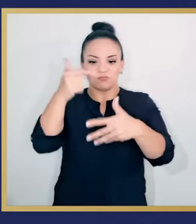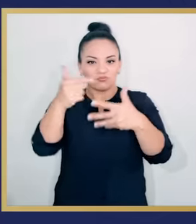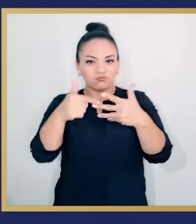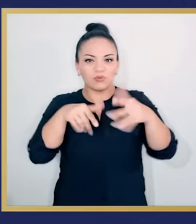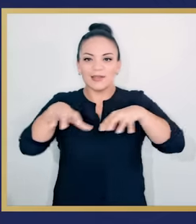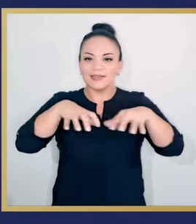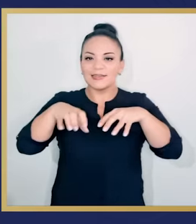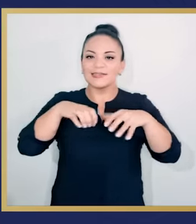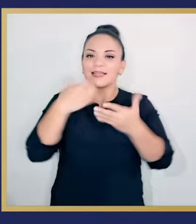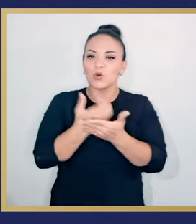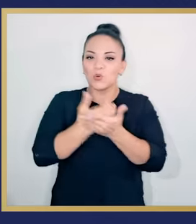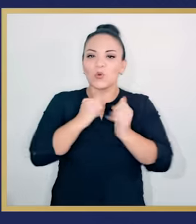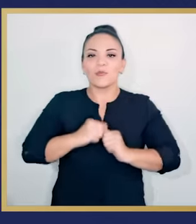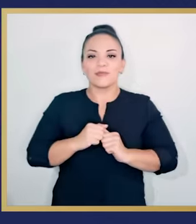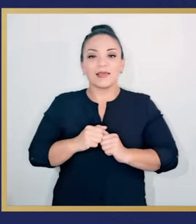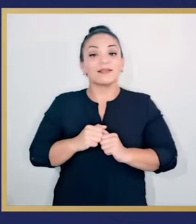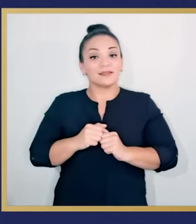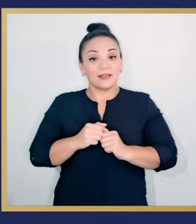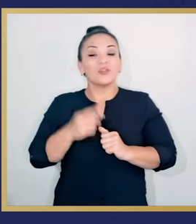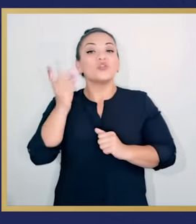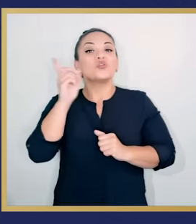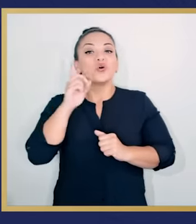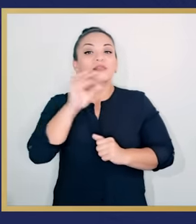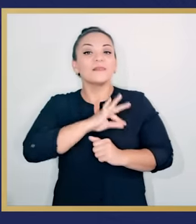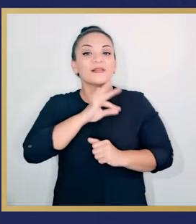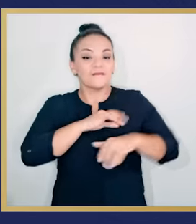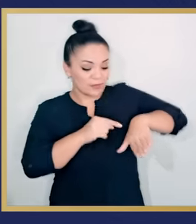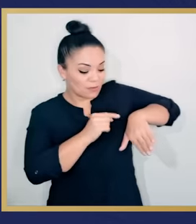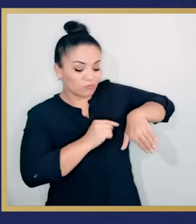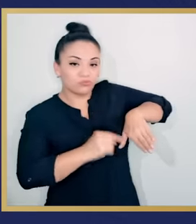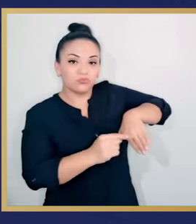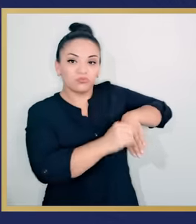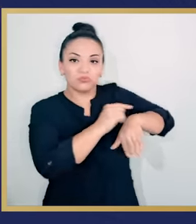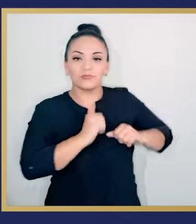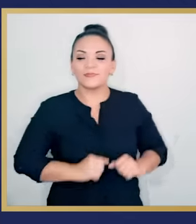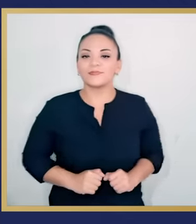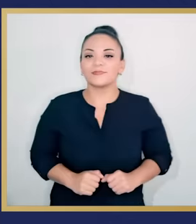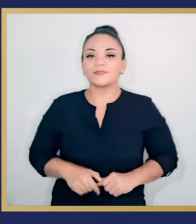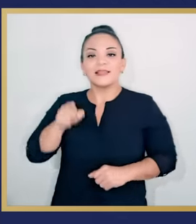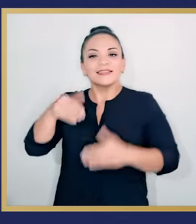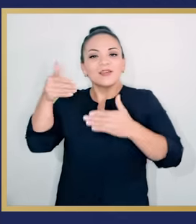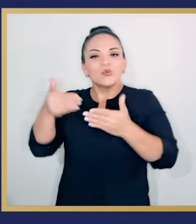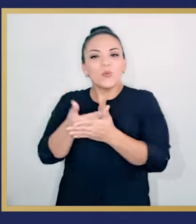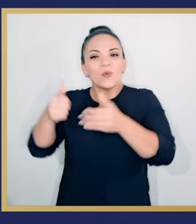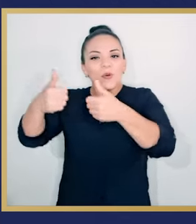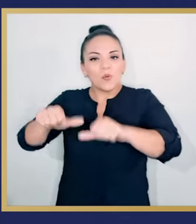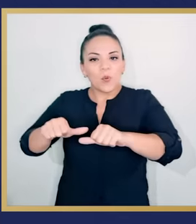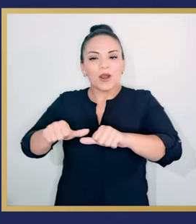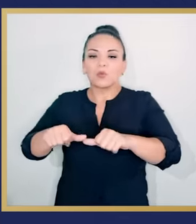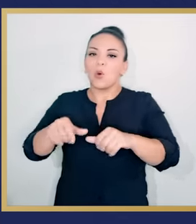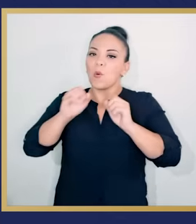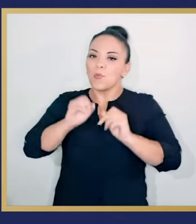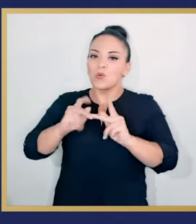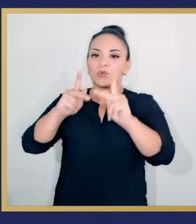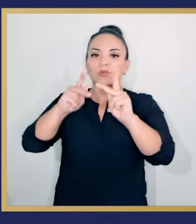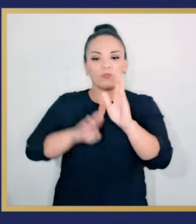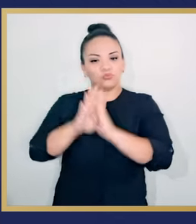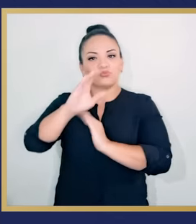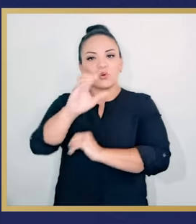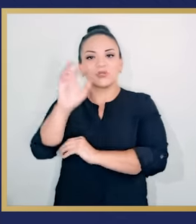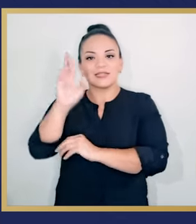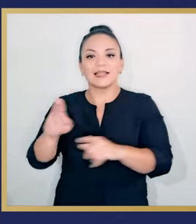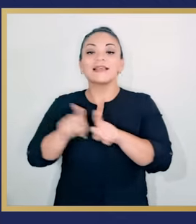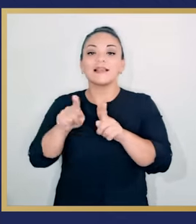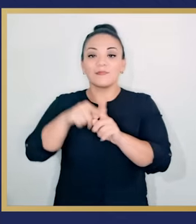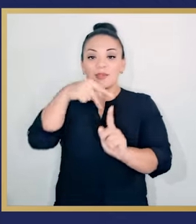energías renovables. Entonces, todas estas actividades económicas con potencial fuera de la gama. Sin duda alguna, este nuevo tratado representa una